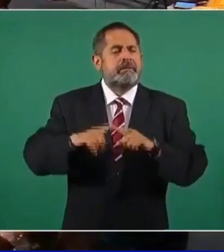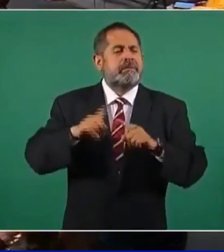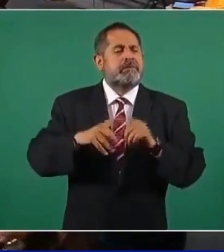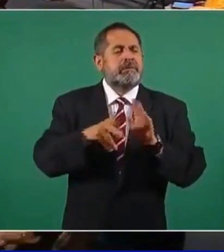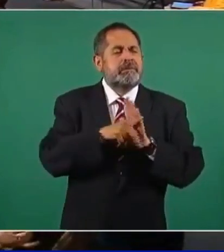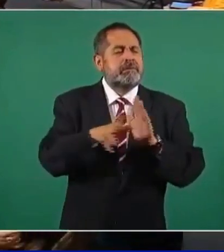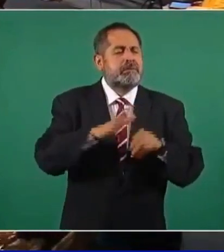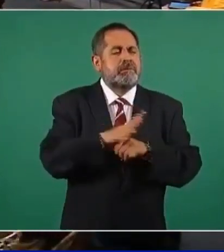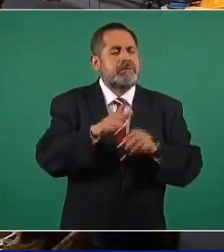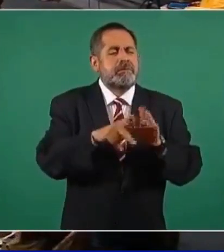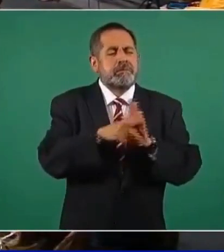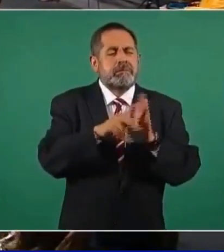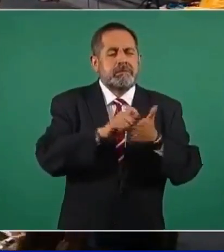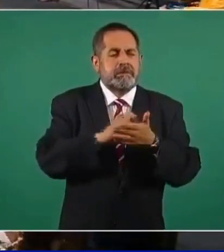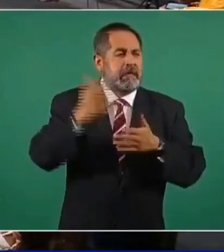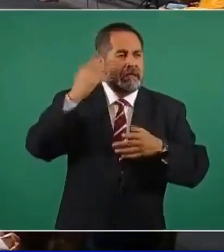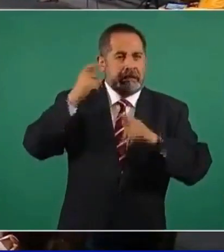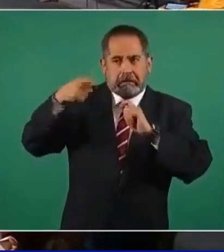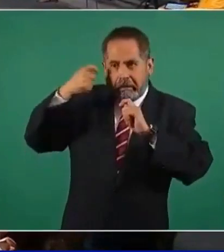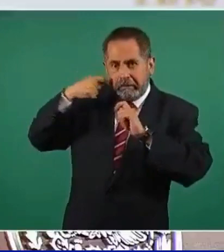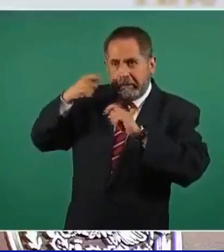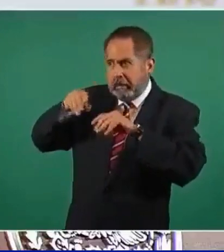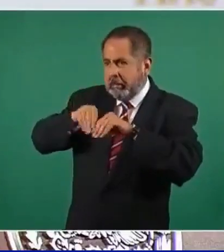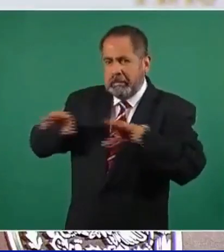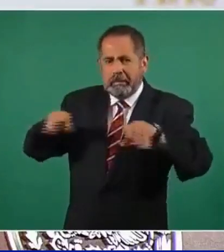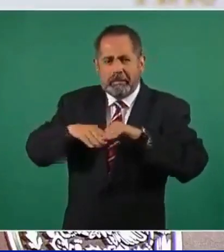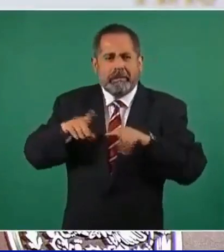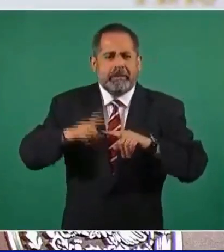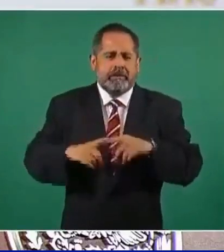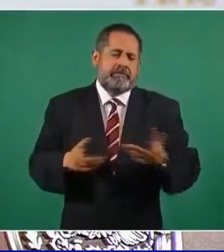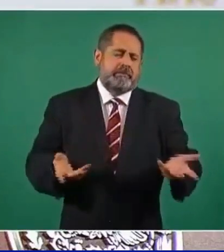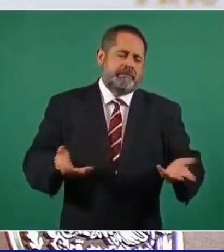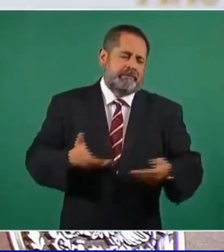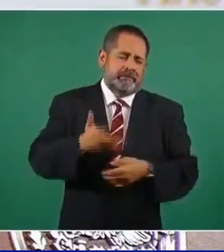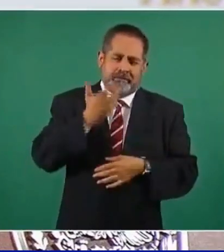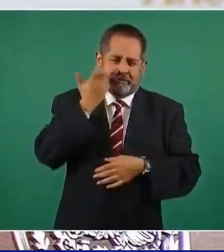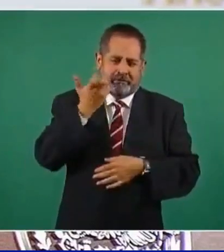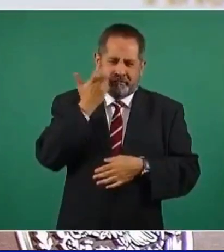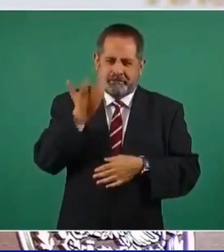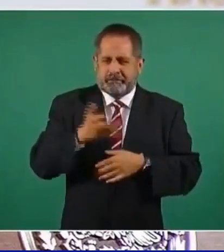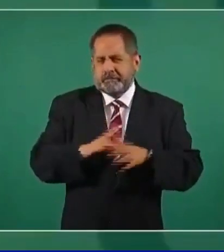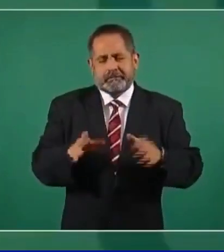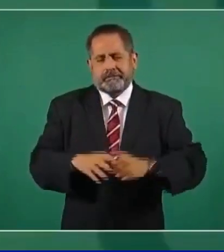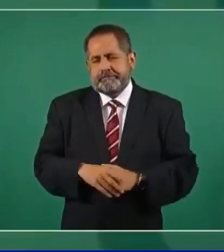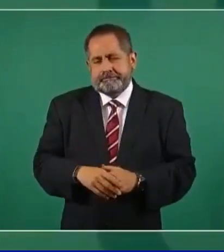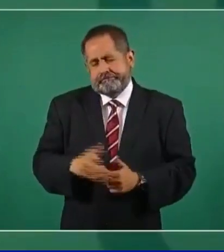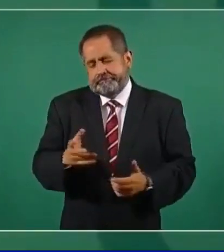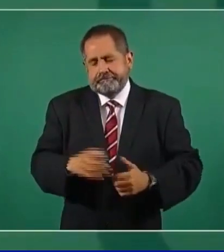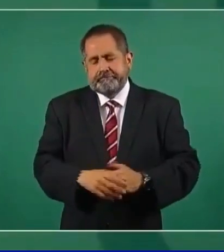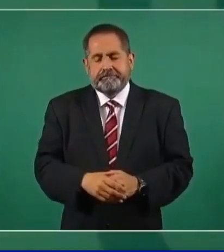Pero quién… había televisión y todo, ¿no? Sí, no, no, no. Sí.